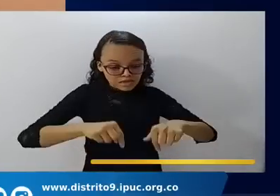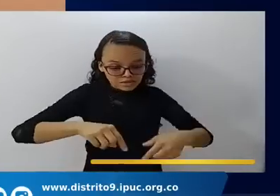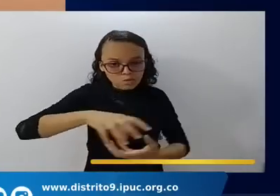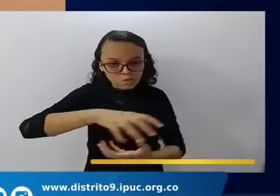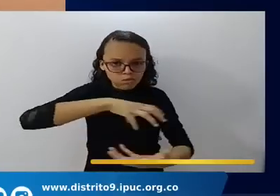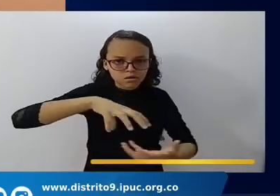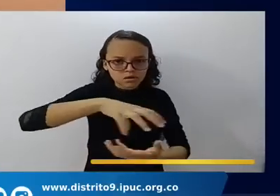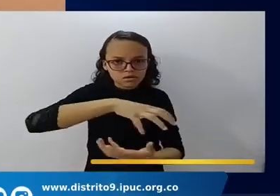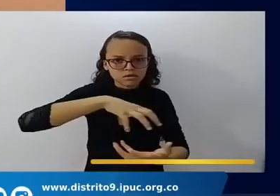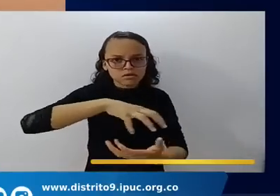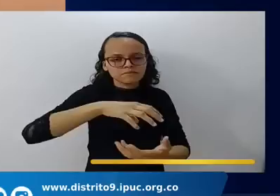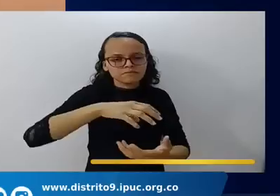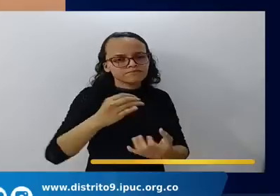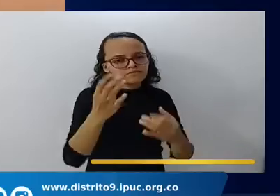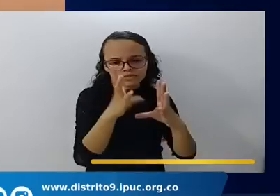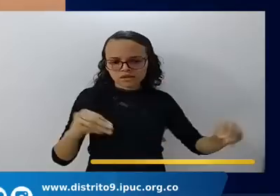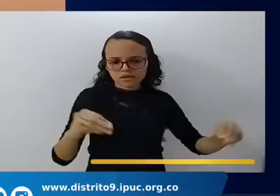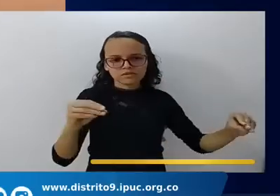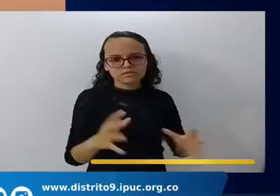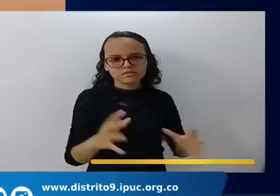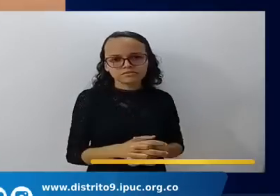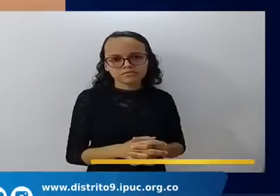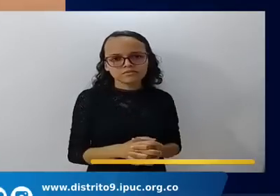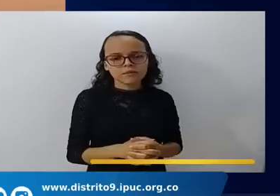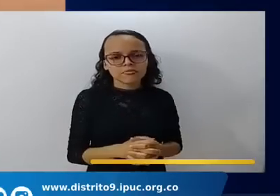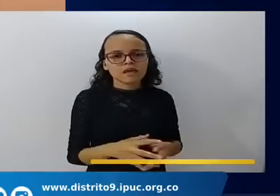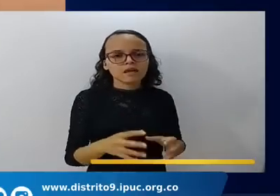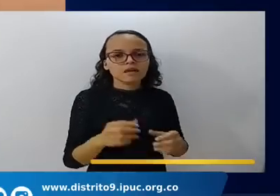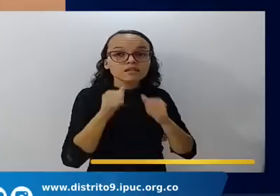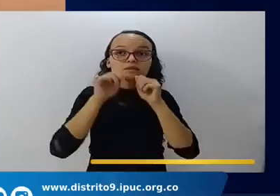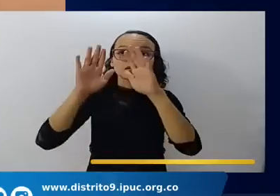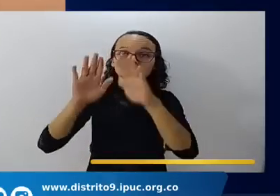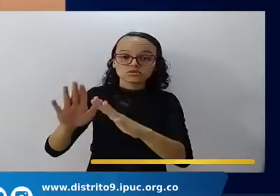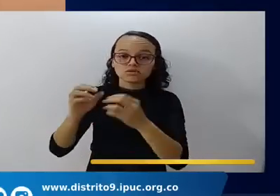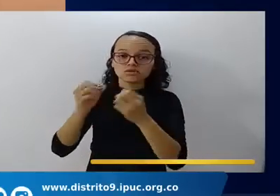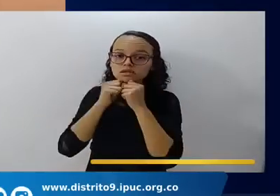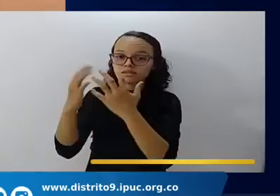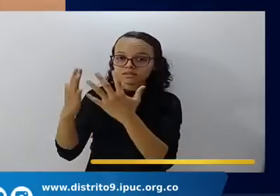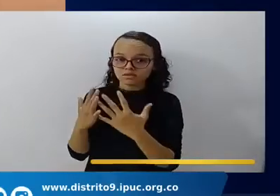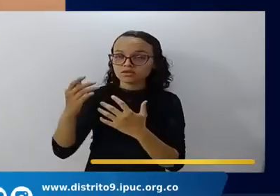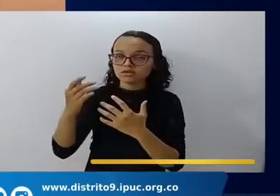temporales. Las bendiciones celestiales son eternas.